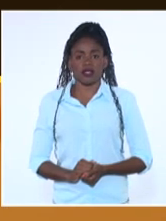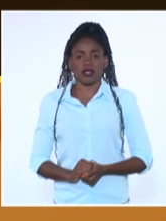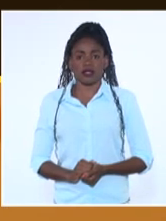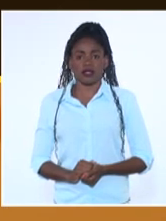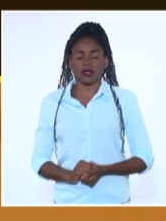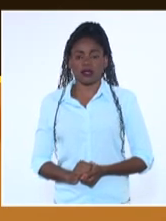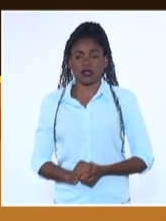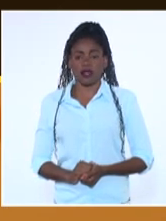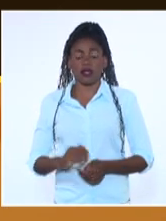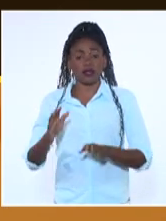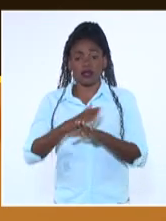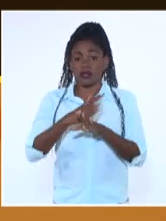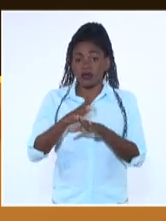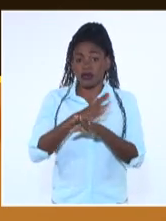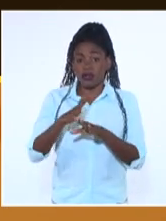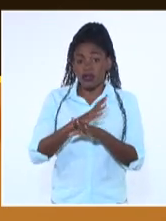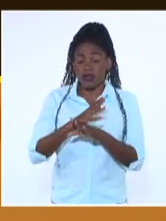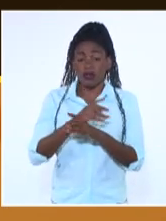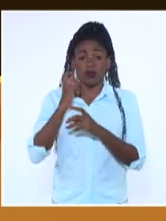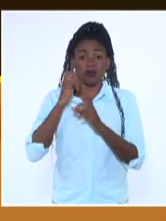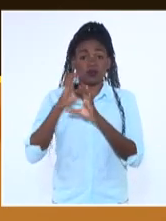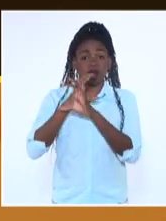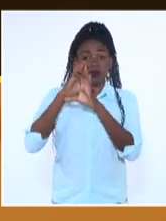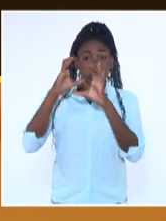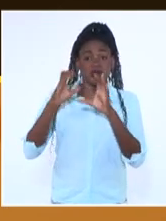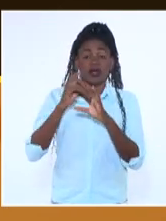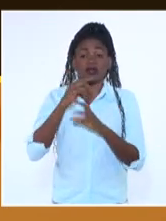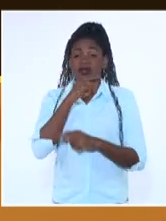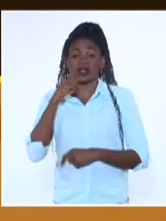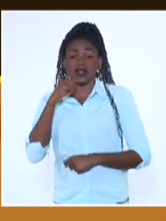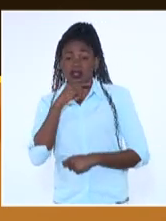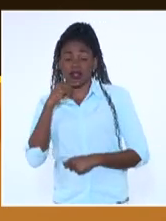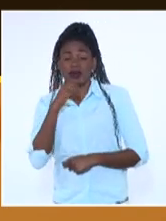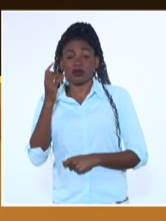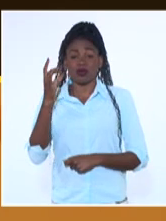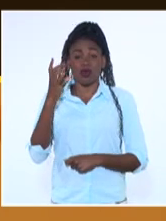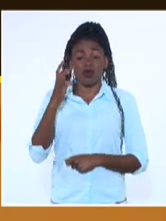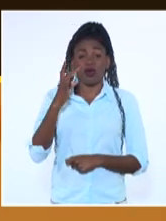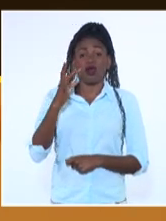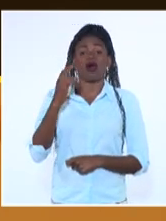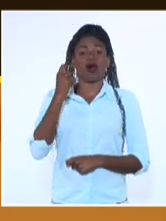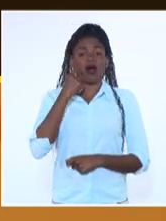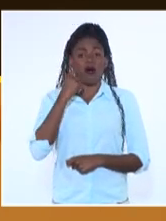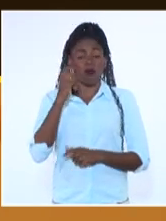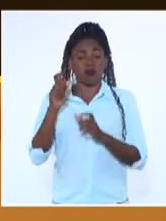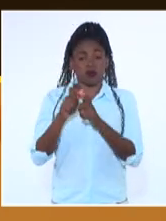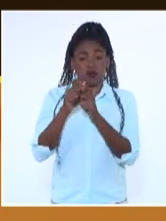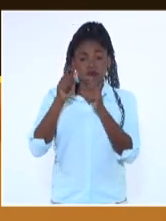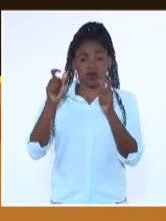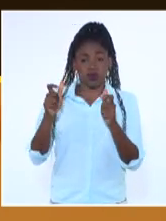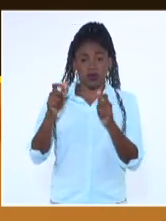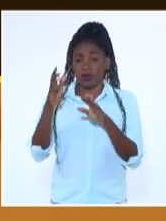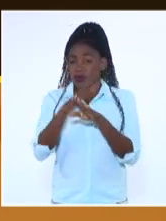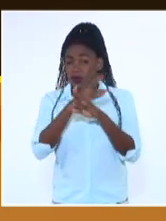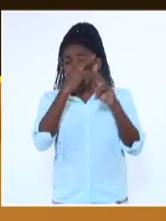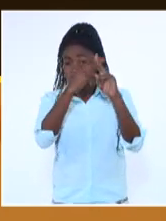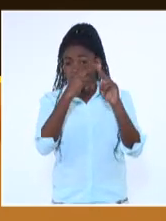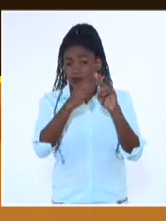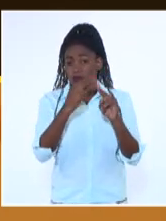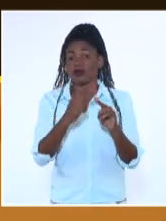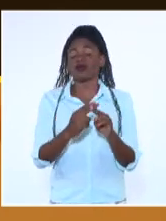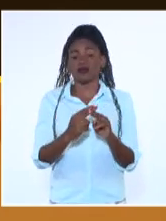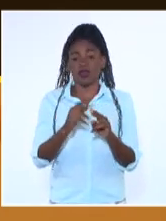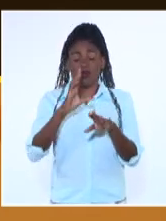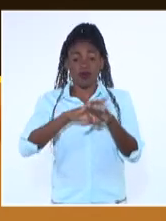gingivitis, inflamación de las encías que causa sangrado, enrojecimiento, dolor e inflamación. También la periodontitis, que es una enfermedad